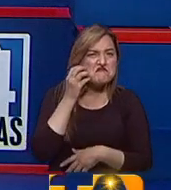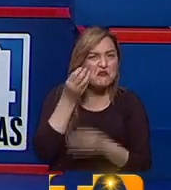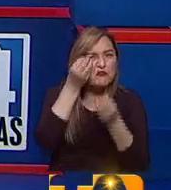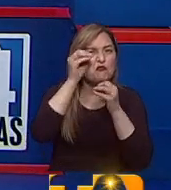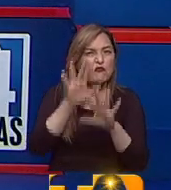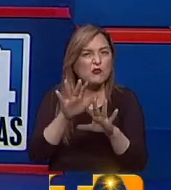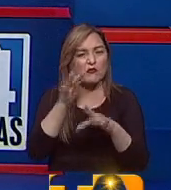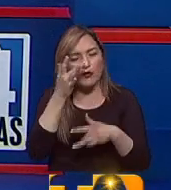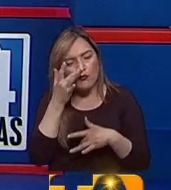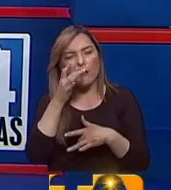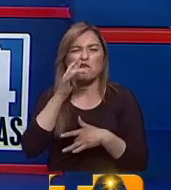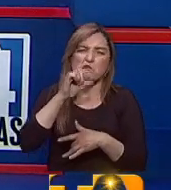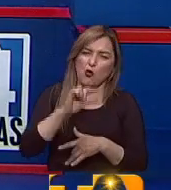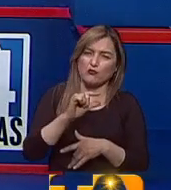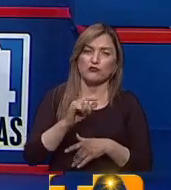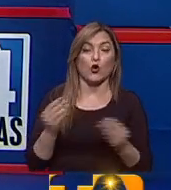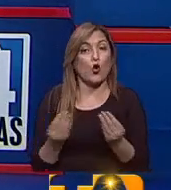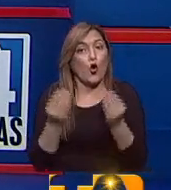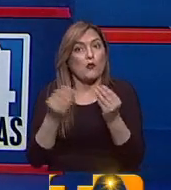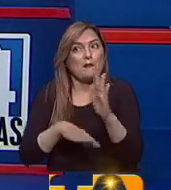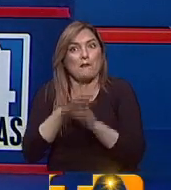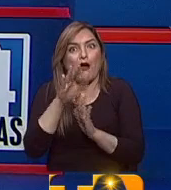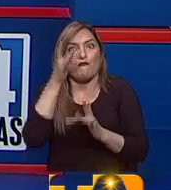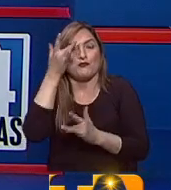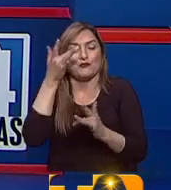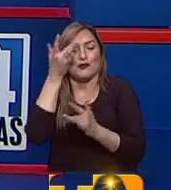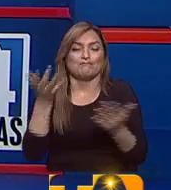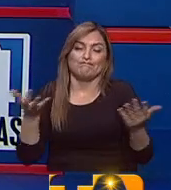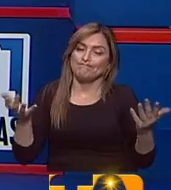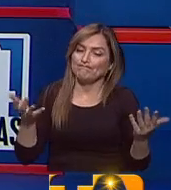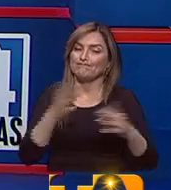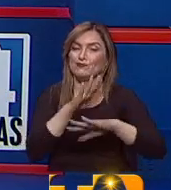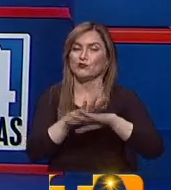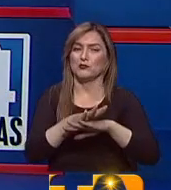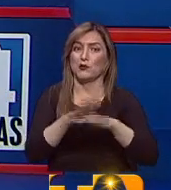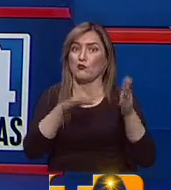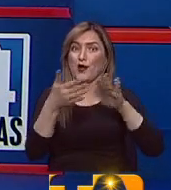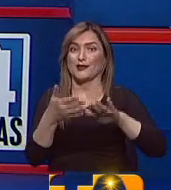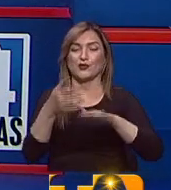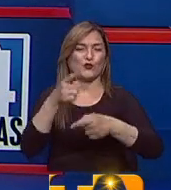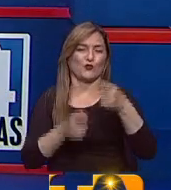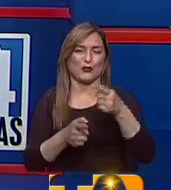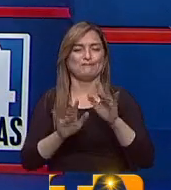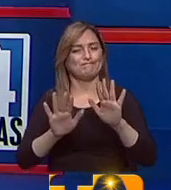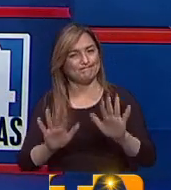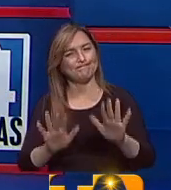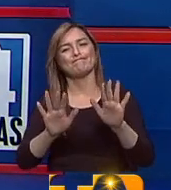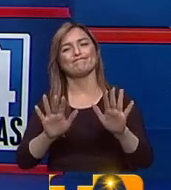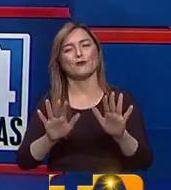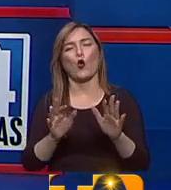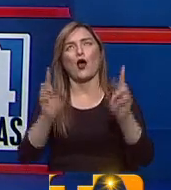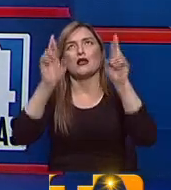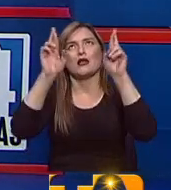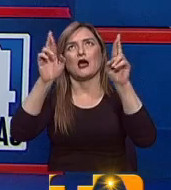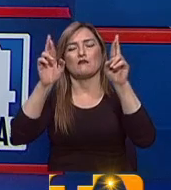ser más leve. Sin embargo, más gente joven se ha infectado. Por lo tanto, no podemos hablar sobre letalidad todavía pero esperemos que sea menos